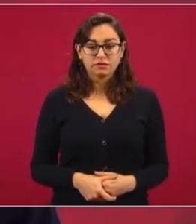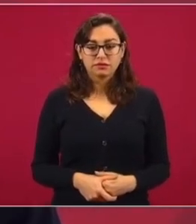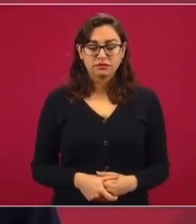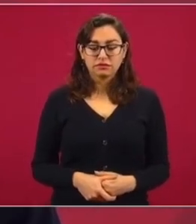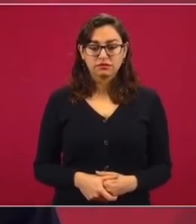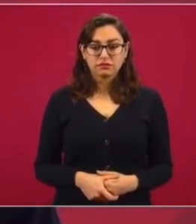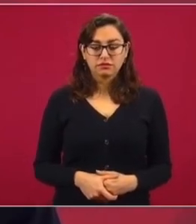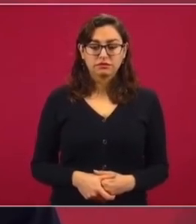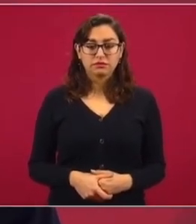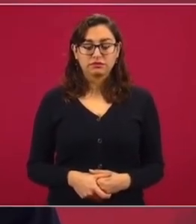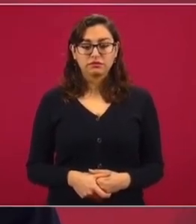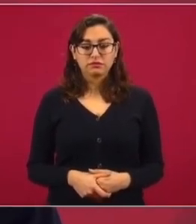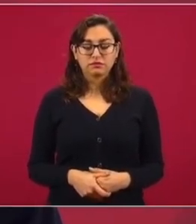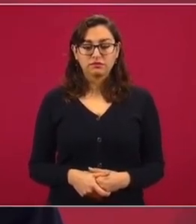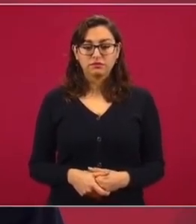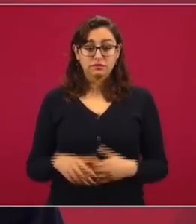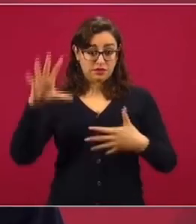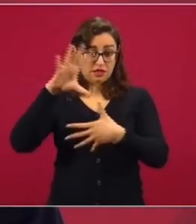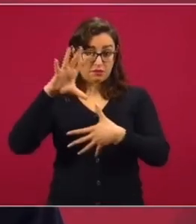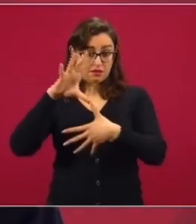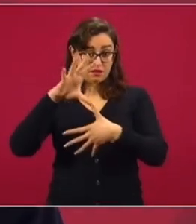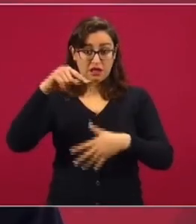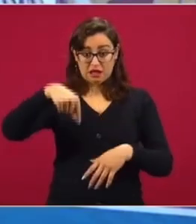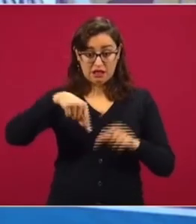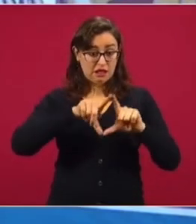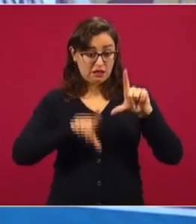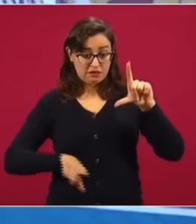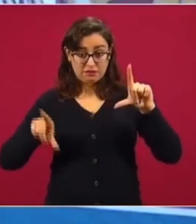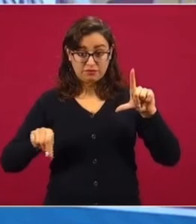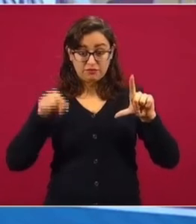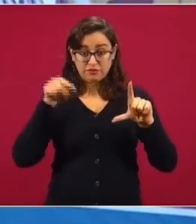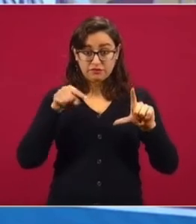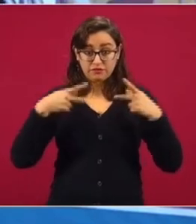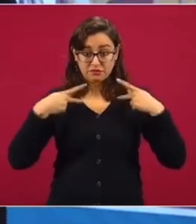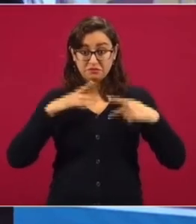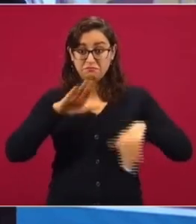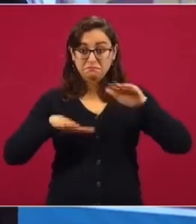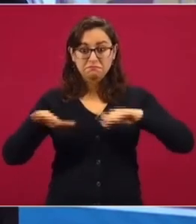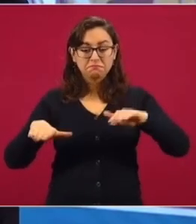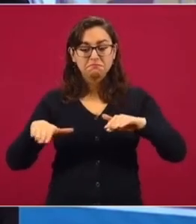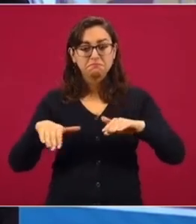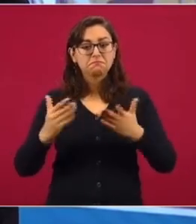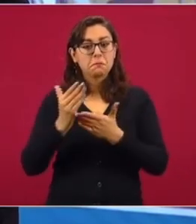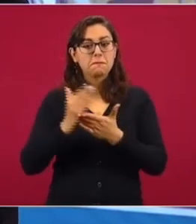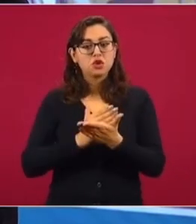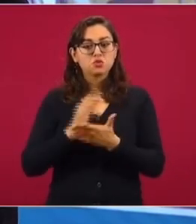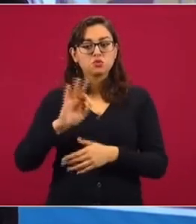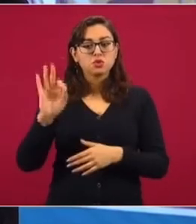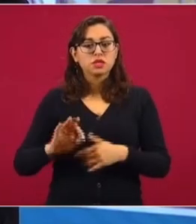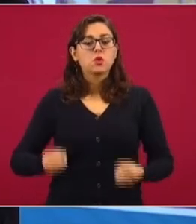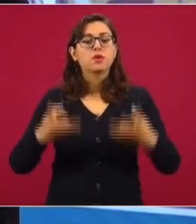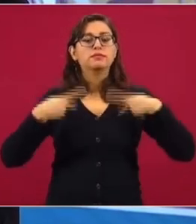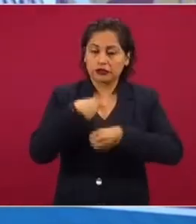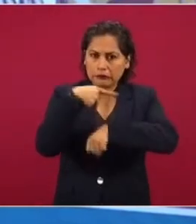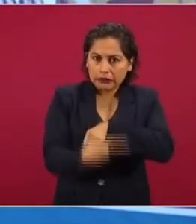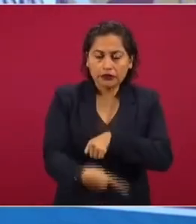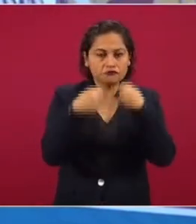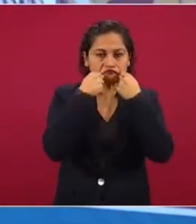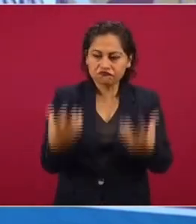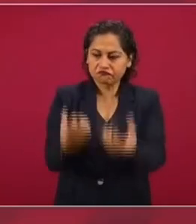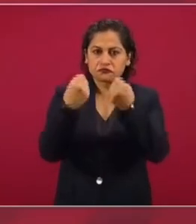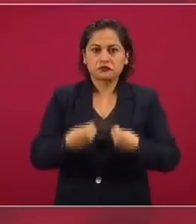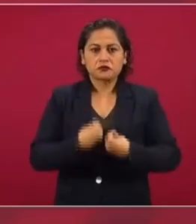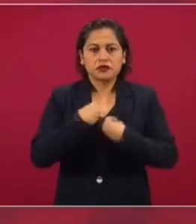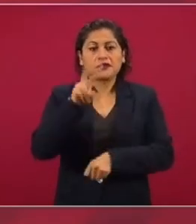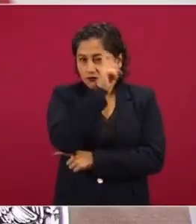de América, o menos fallecidos, en proporción a su población. Una